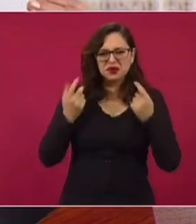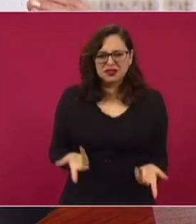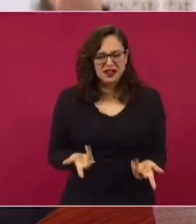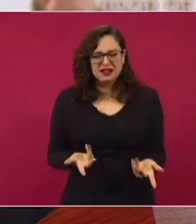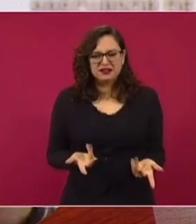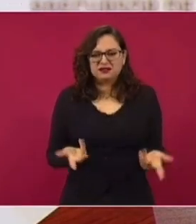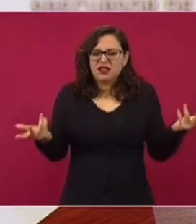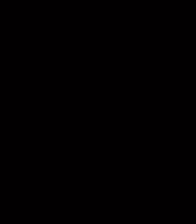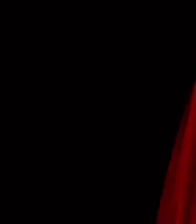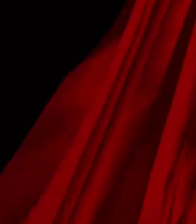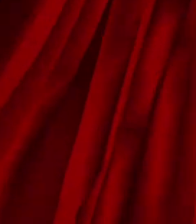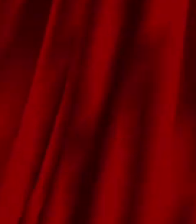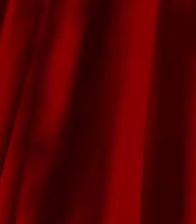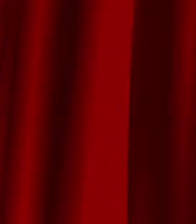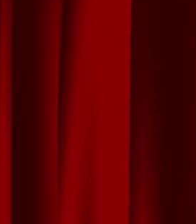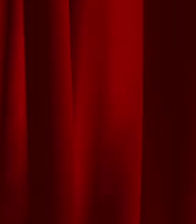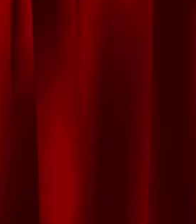cierto respeto.